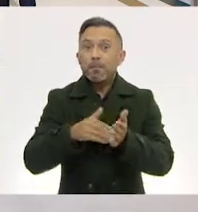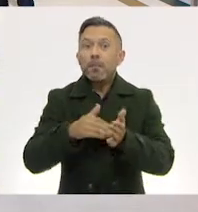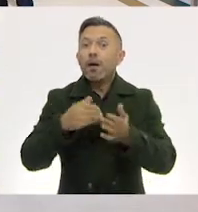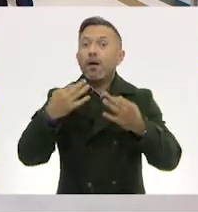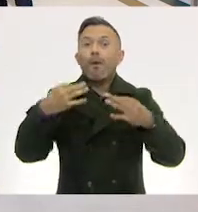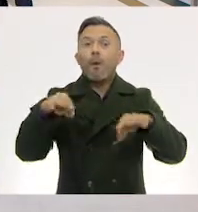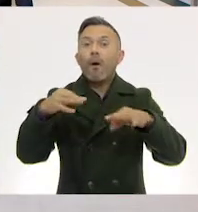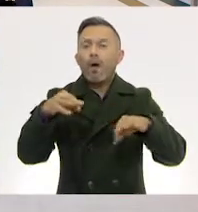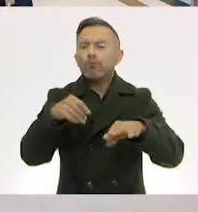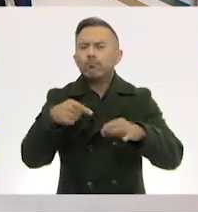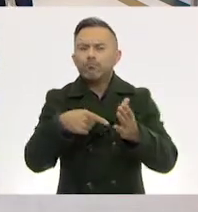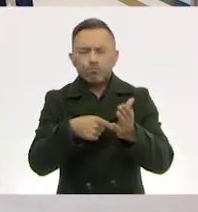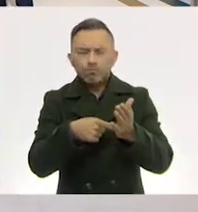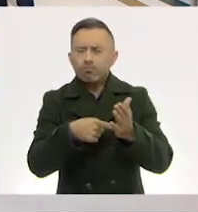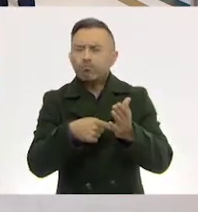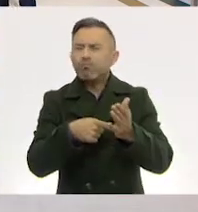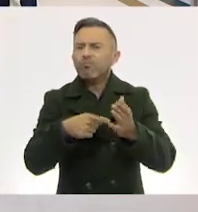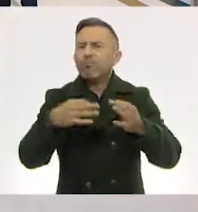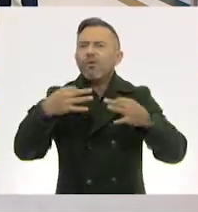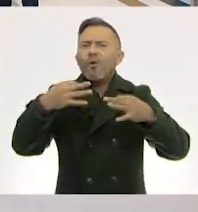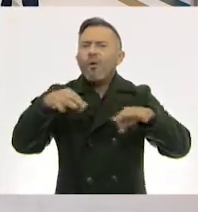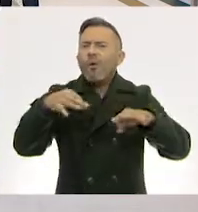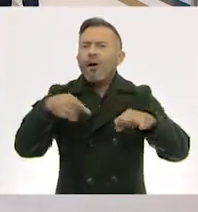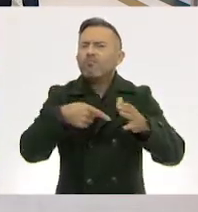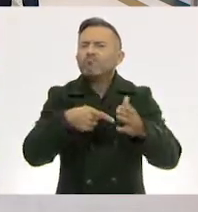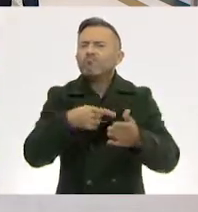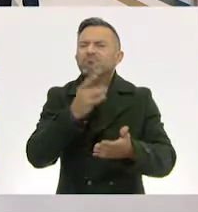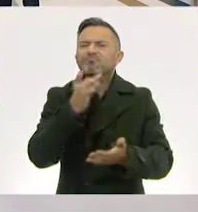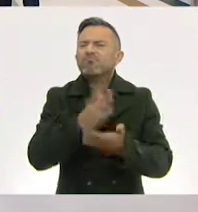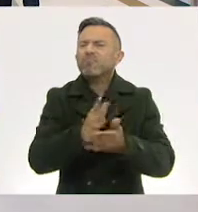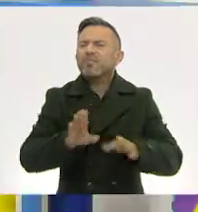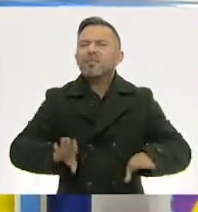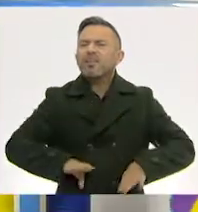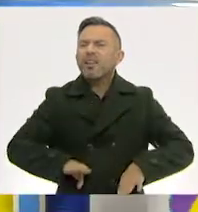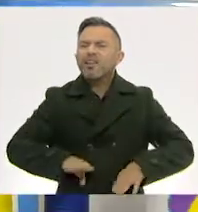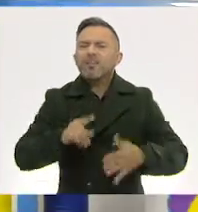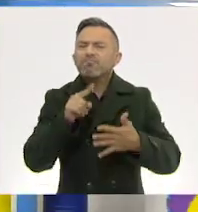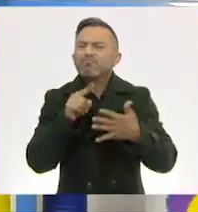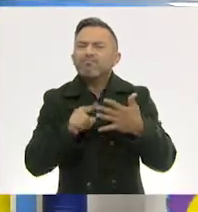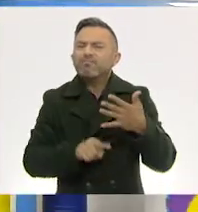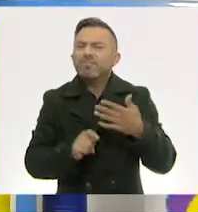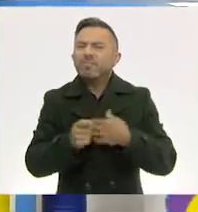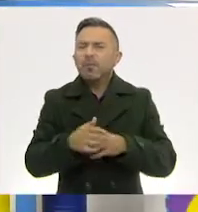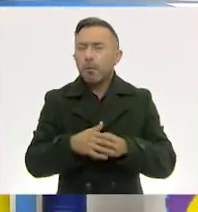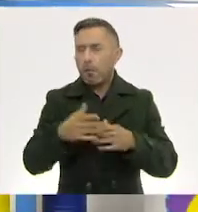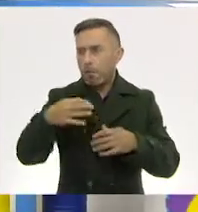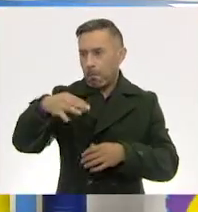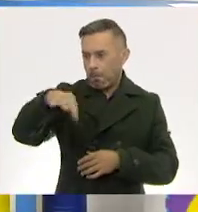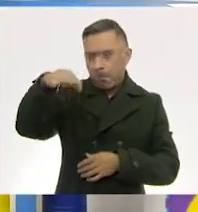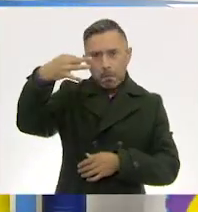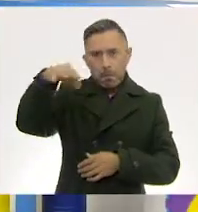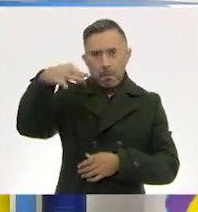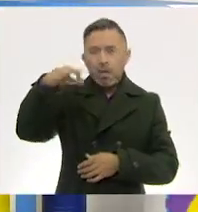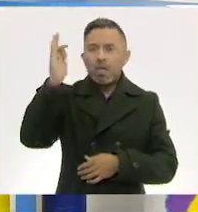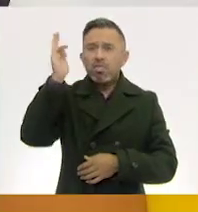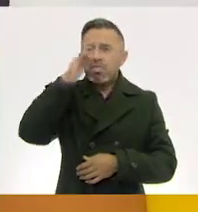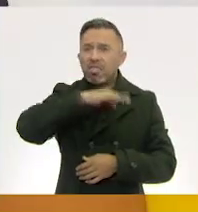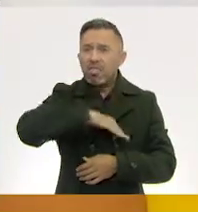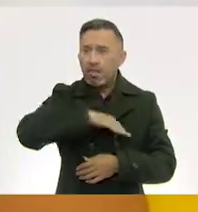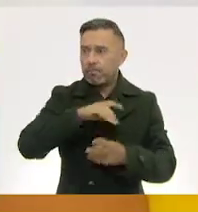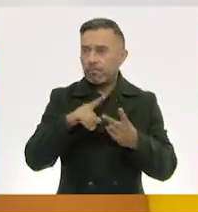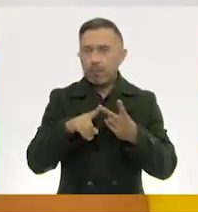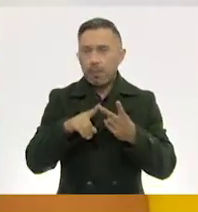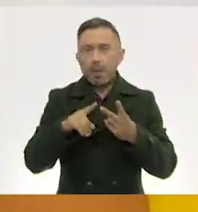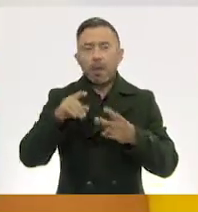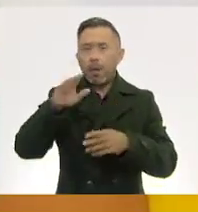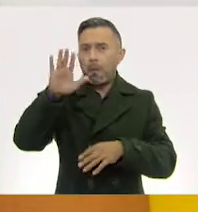características tiene una hoja de papel? Pues una hoja de papel, pues es ligera. Sí, es ligera, no pesa. ligera,